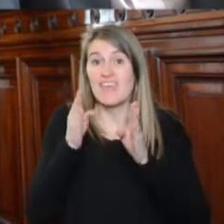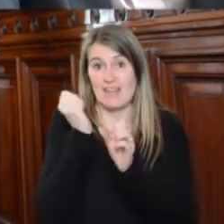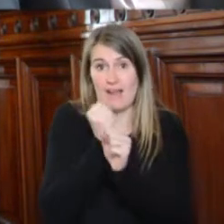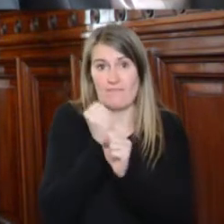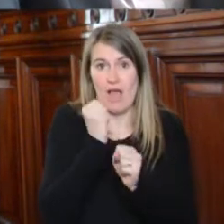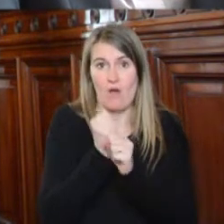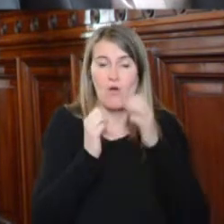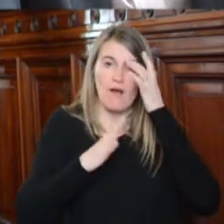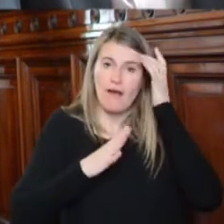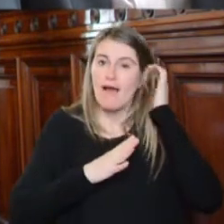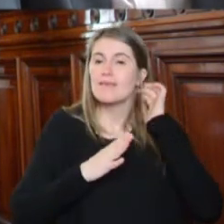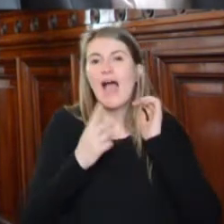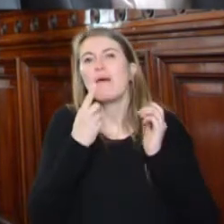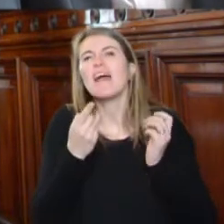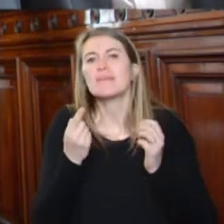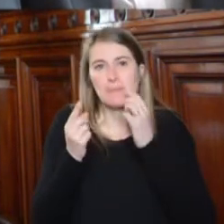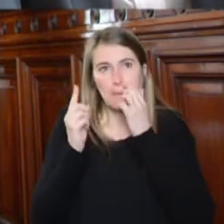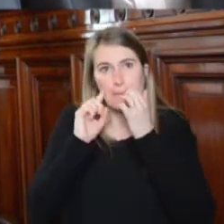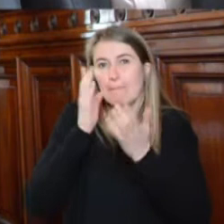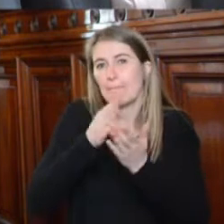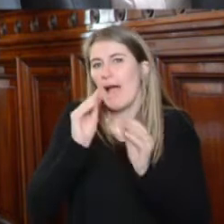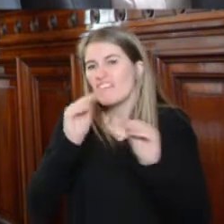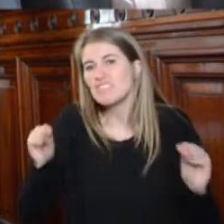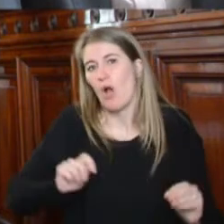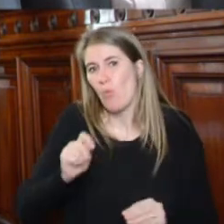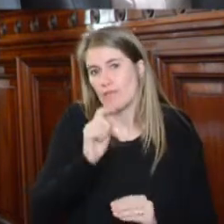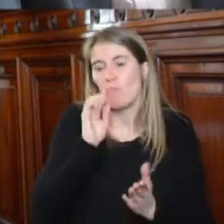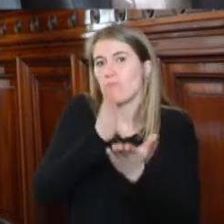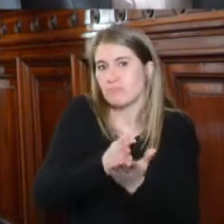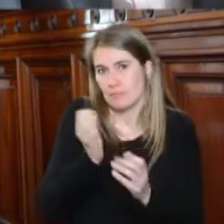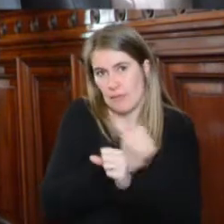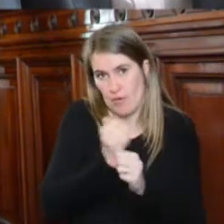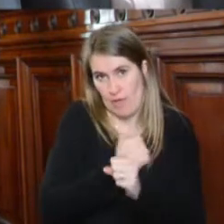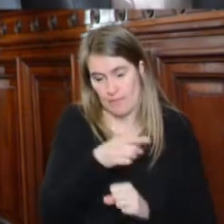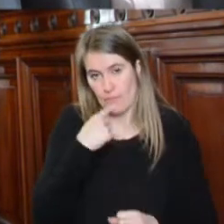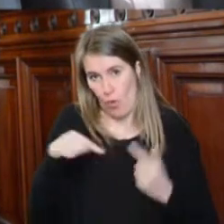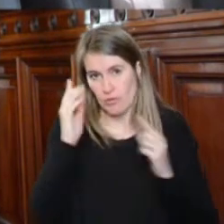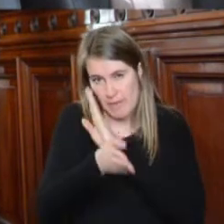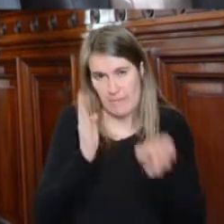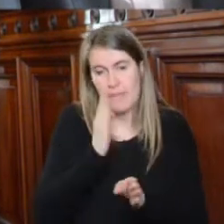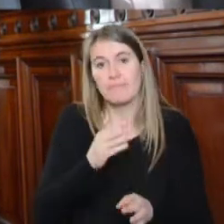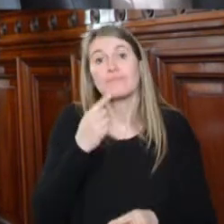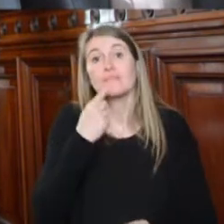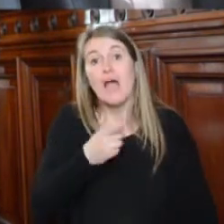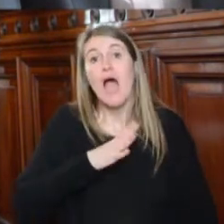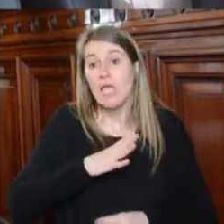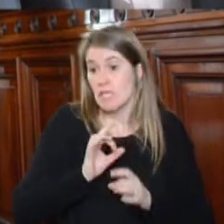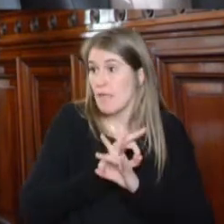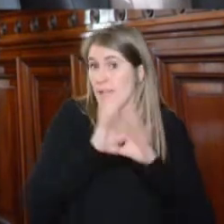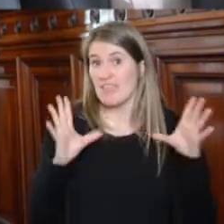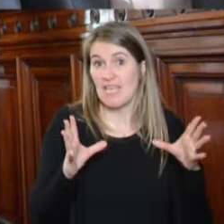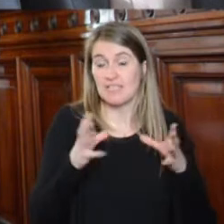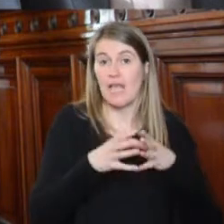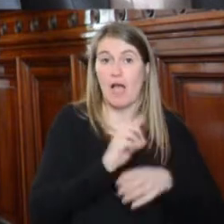del contenido de sus sentencias, tratándose de un hecho de inusitada gravedad institucional que atenta contra la independencia del Poder